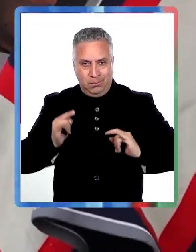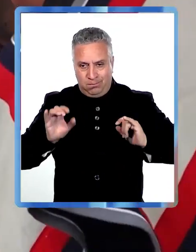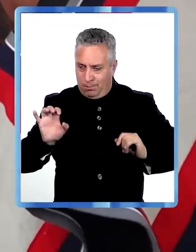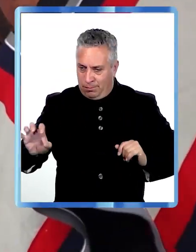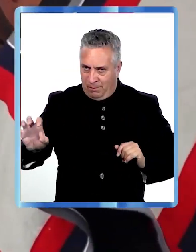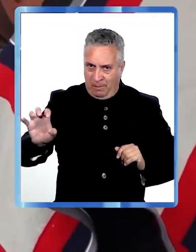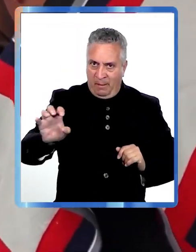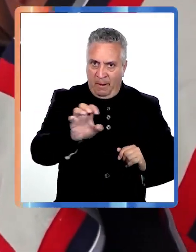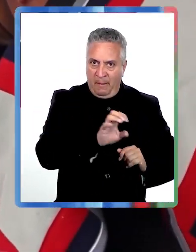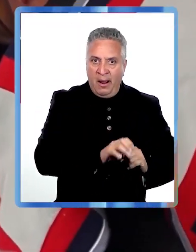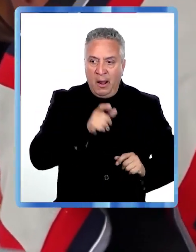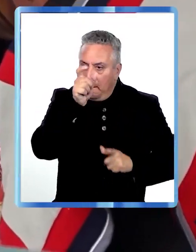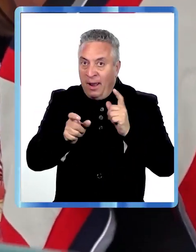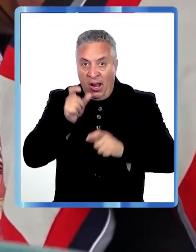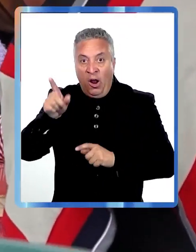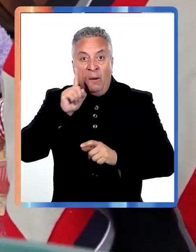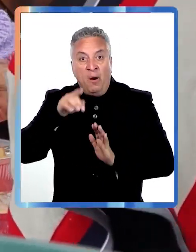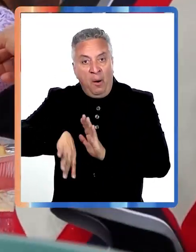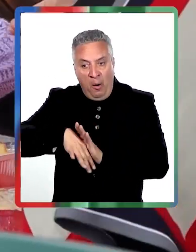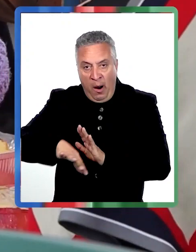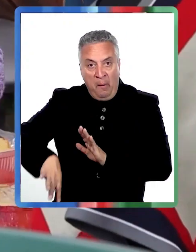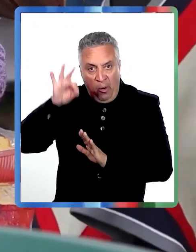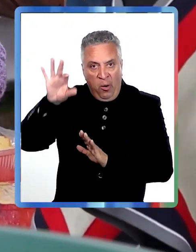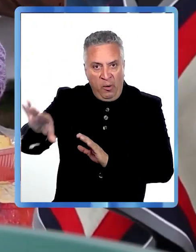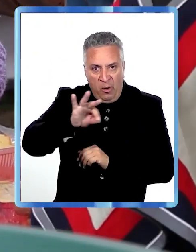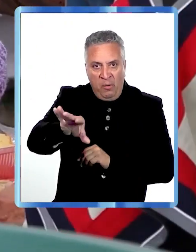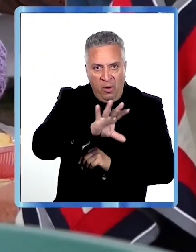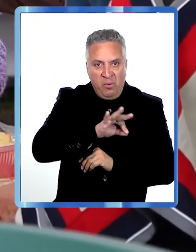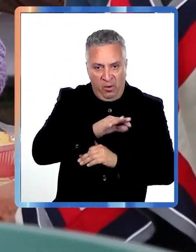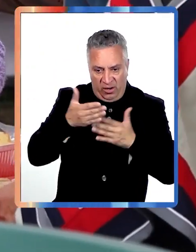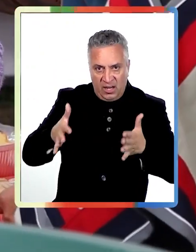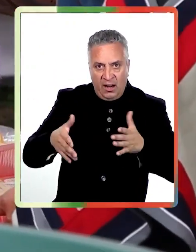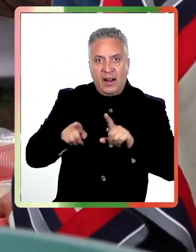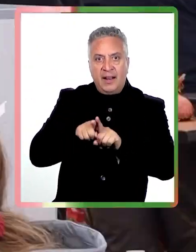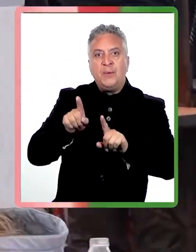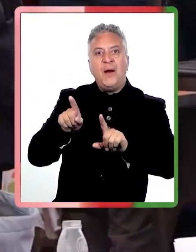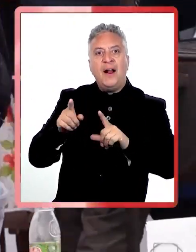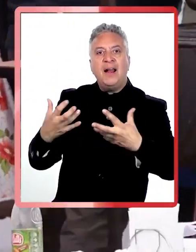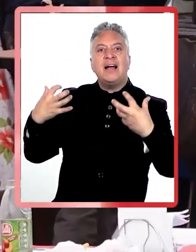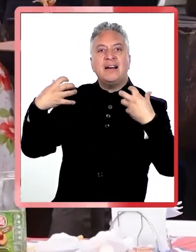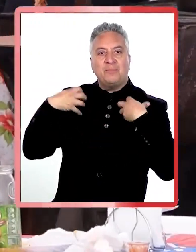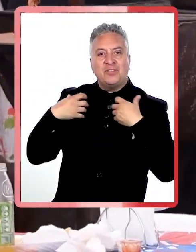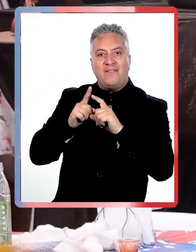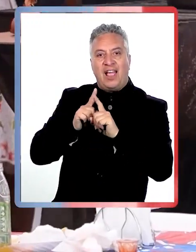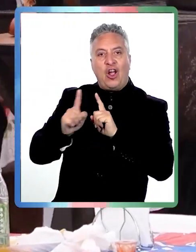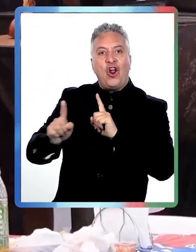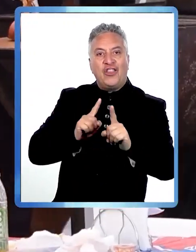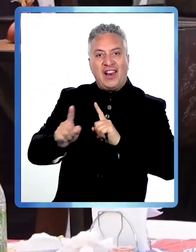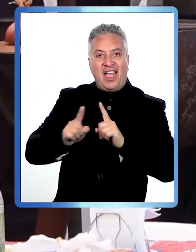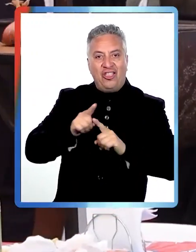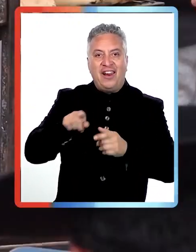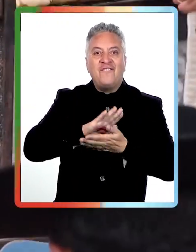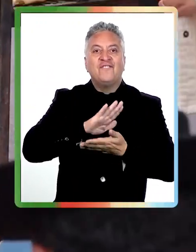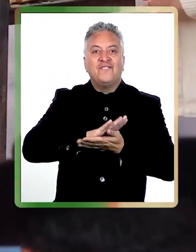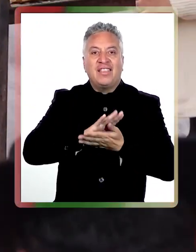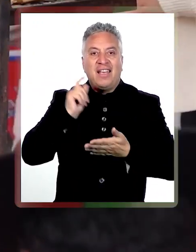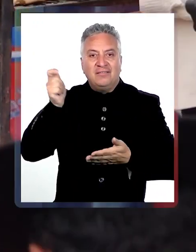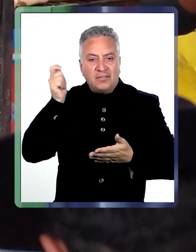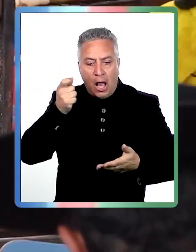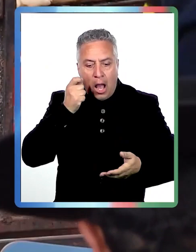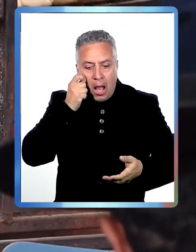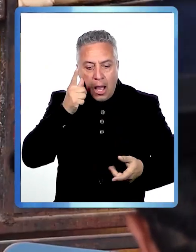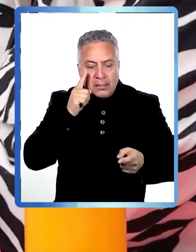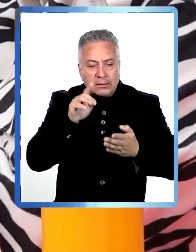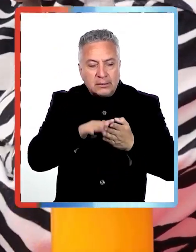Los beneficiados iniciaron desde hoy la entrevista con la Coordinadora de las Fiestas Patrias para conocer parte del reglamento y las